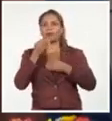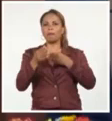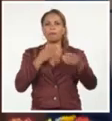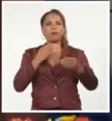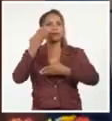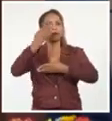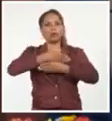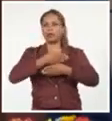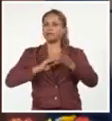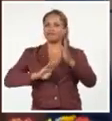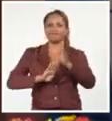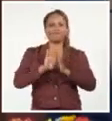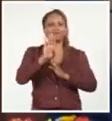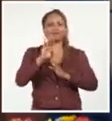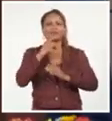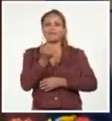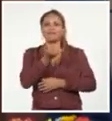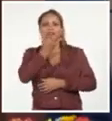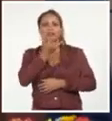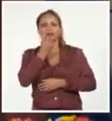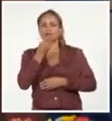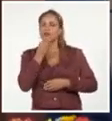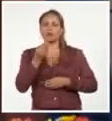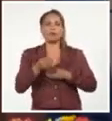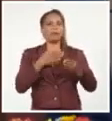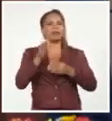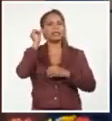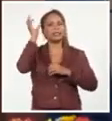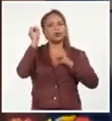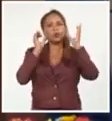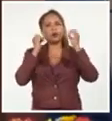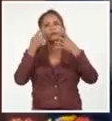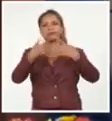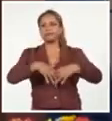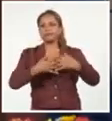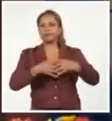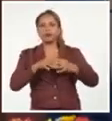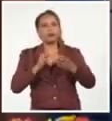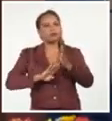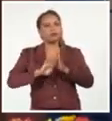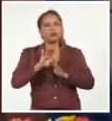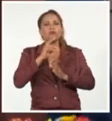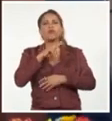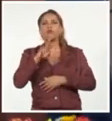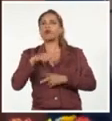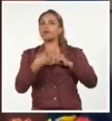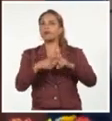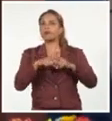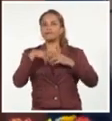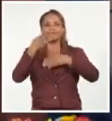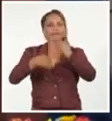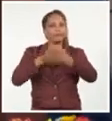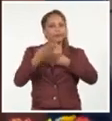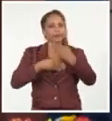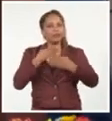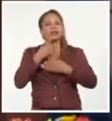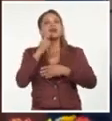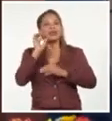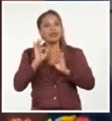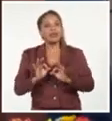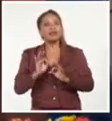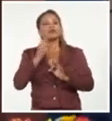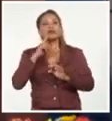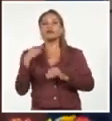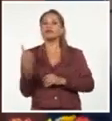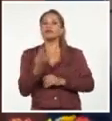crecerlo ante las dificultades, innovar, producir, encontrar soluciones a los problemas. Constituye la epopeya